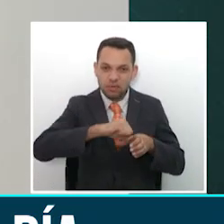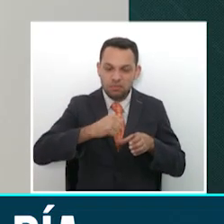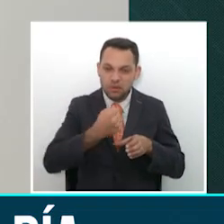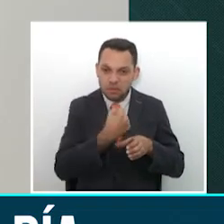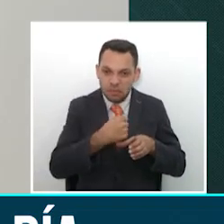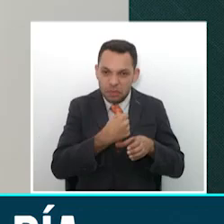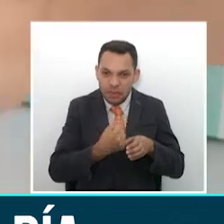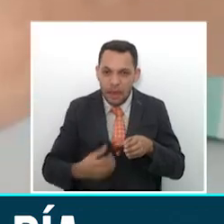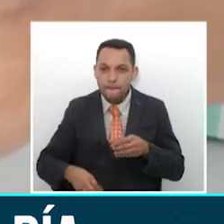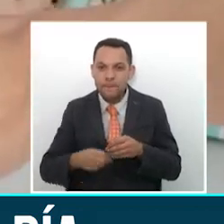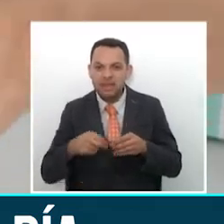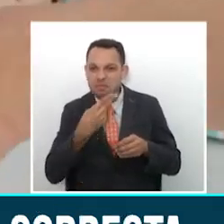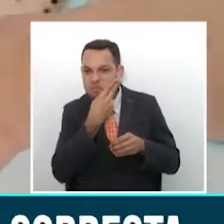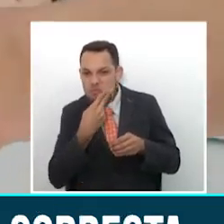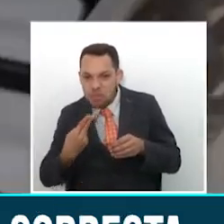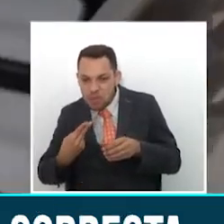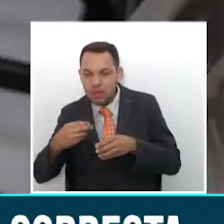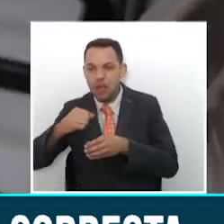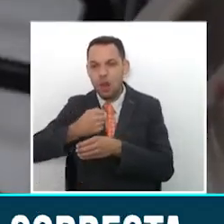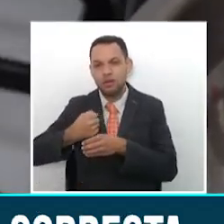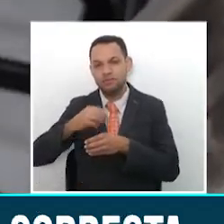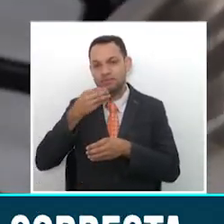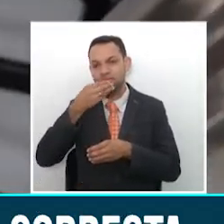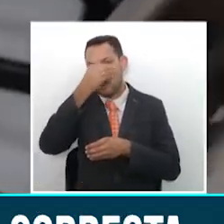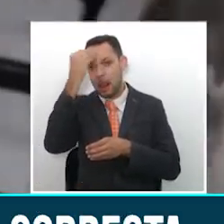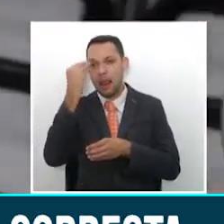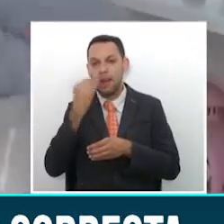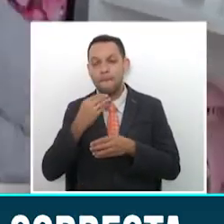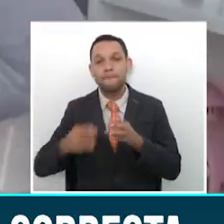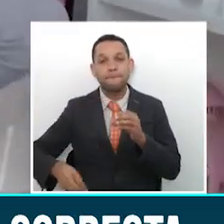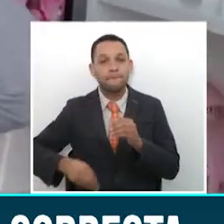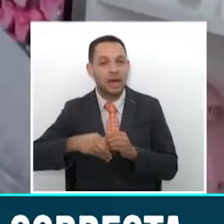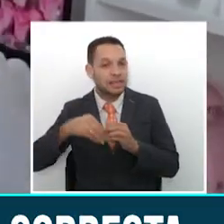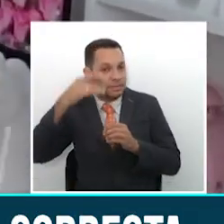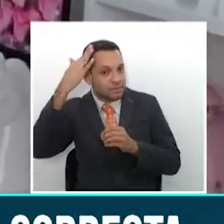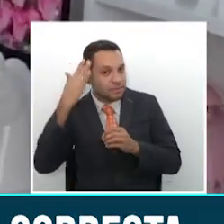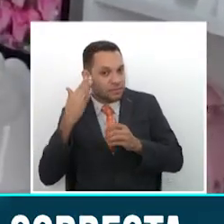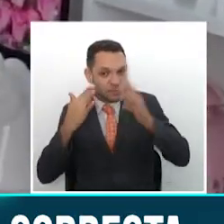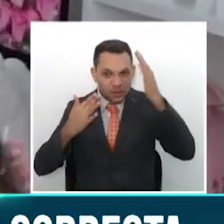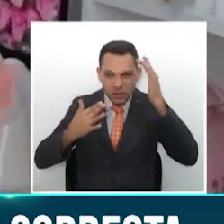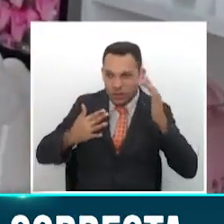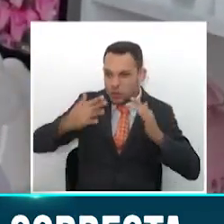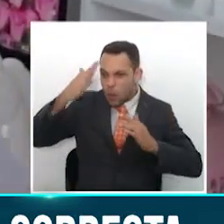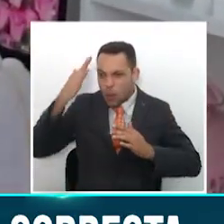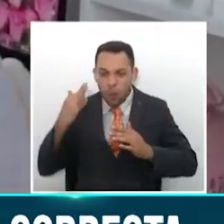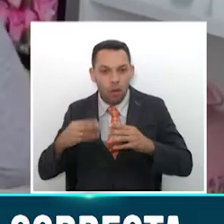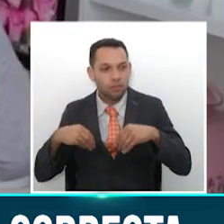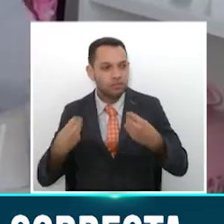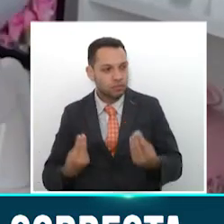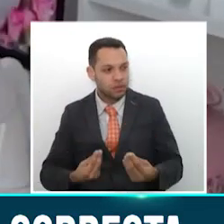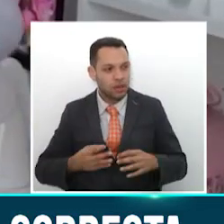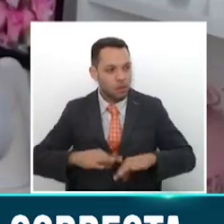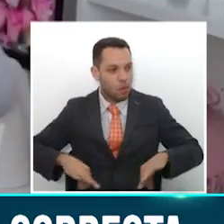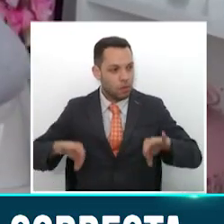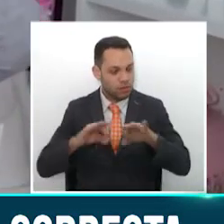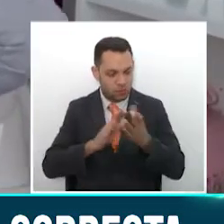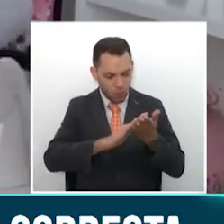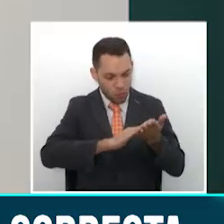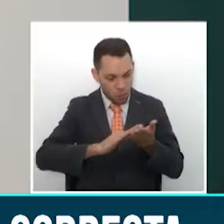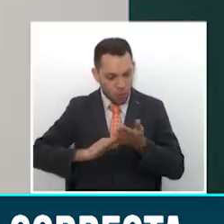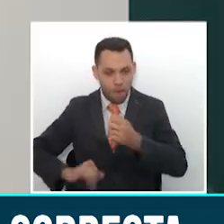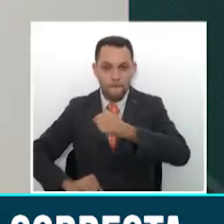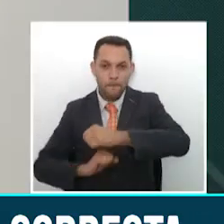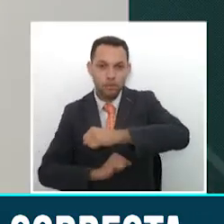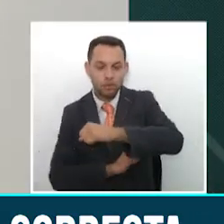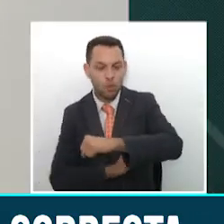miel y avenas. Para el cuidado del cabello es muy importante hacer mascarillas naturales para lograr evitar el frizz, hidratar y nutrir.